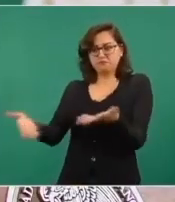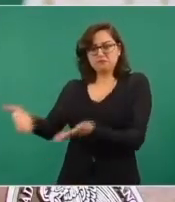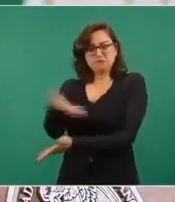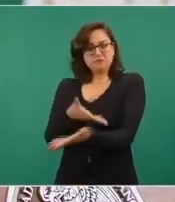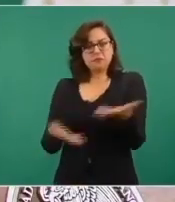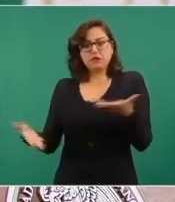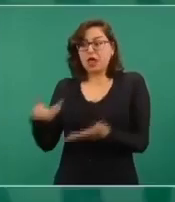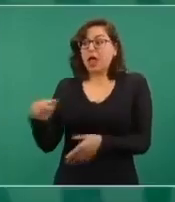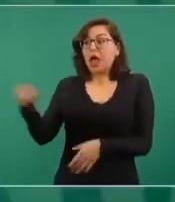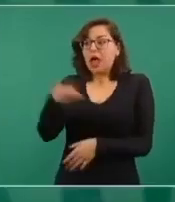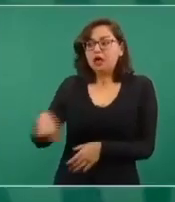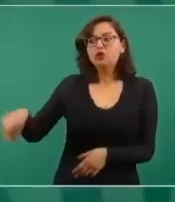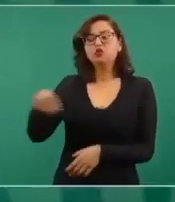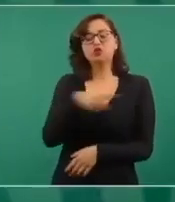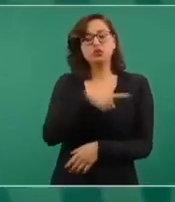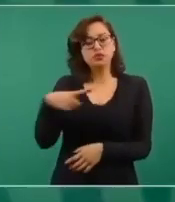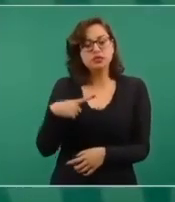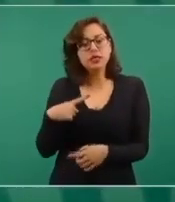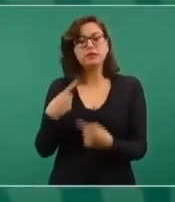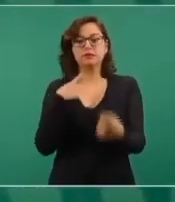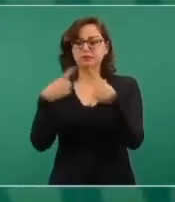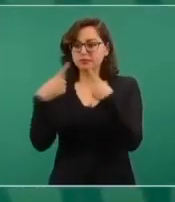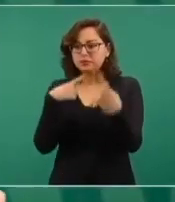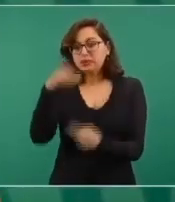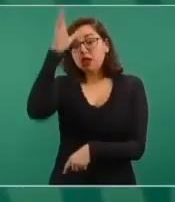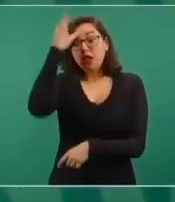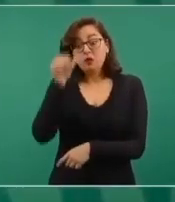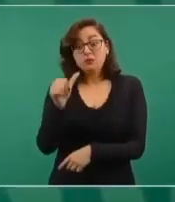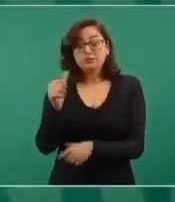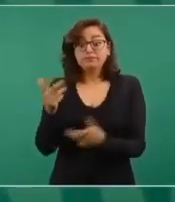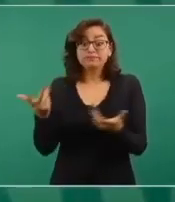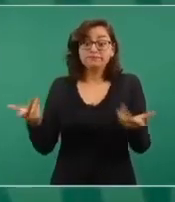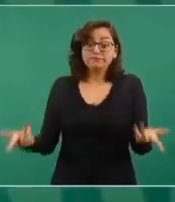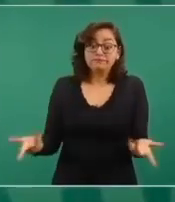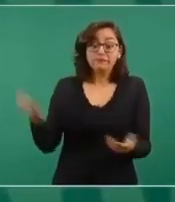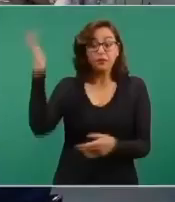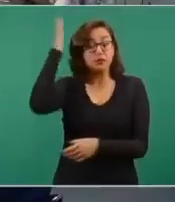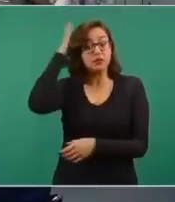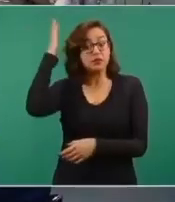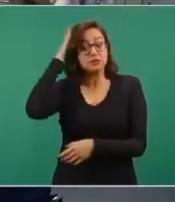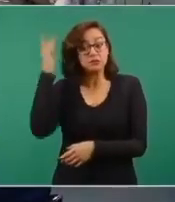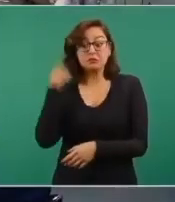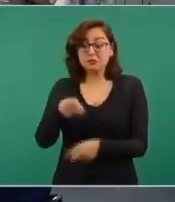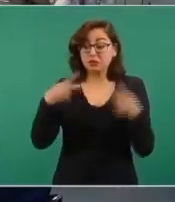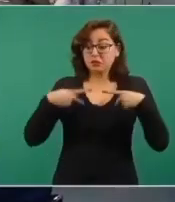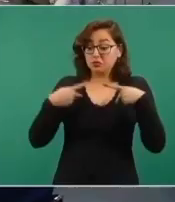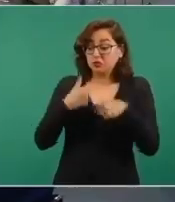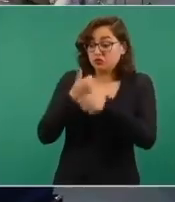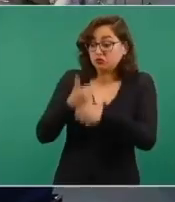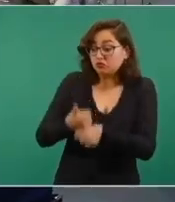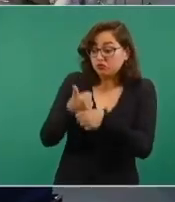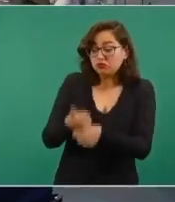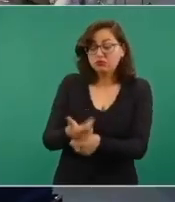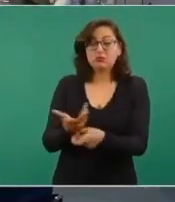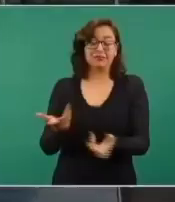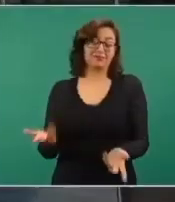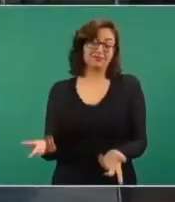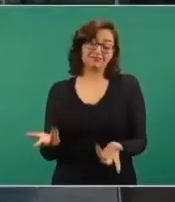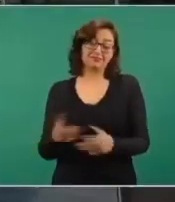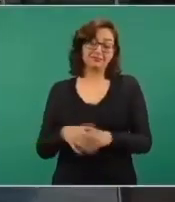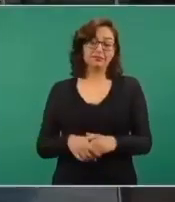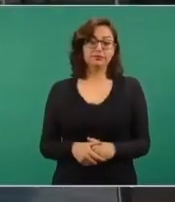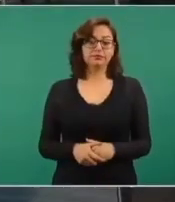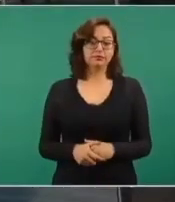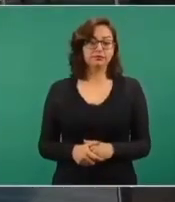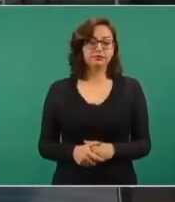para no desgastar y exponer a la propia comunidad. Lo que nos comentan es que se mantienen en la